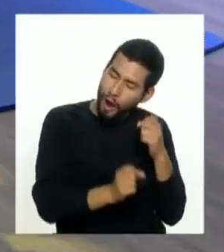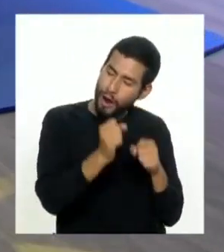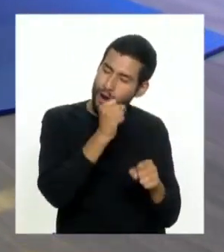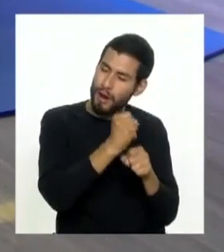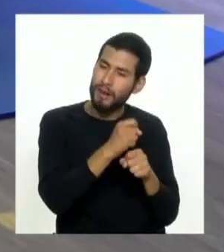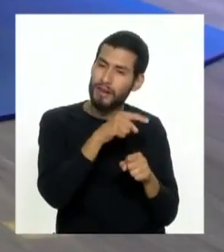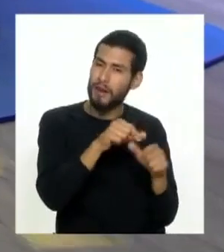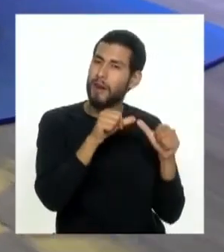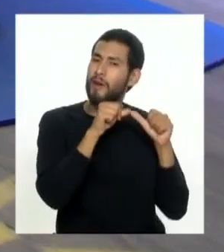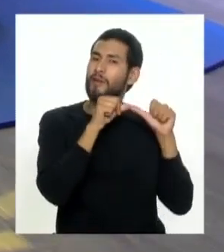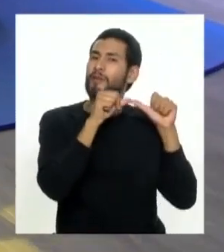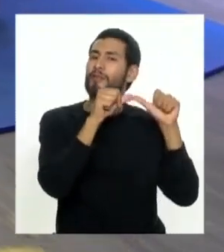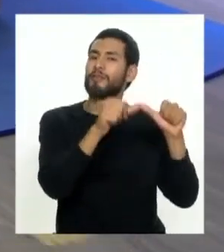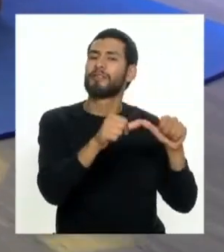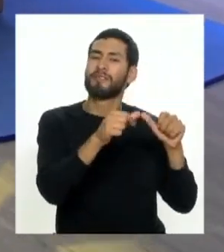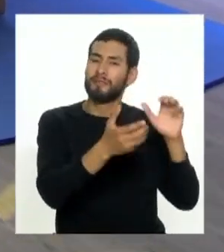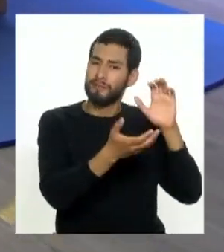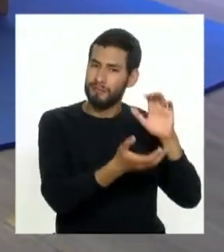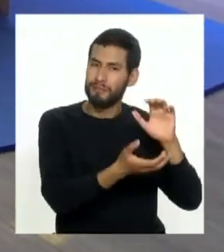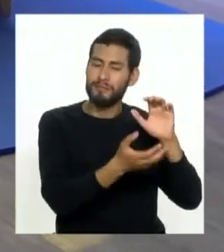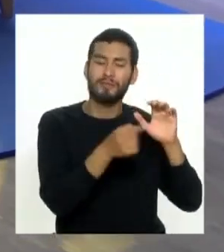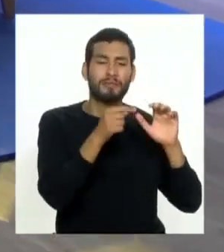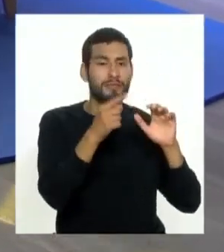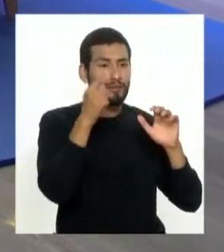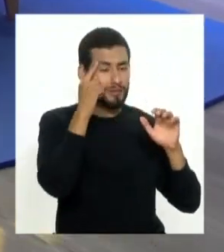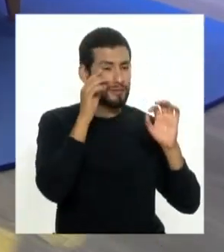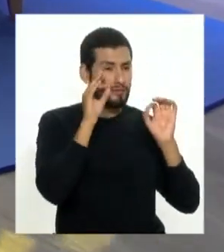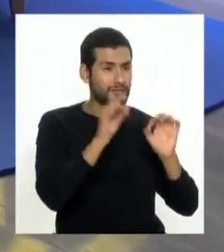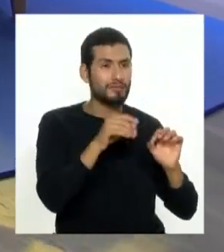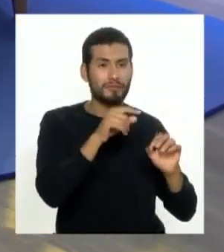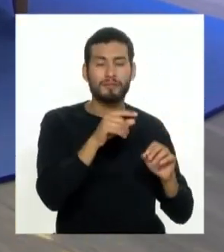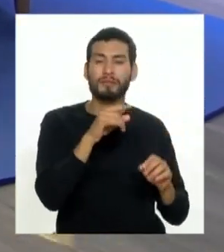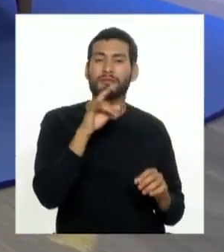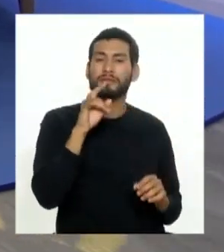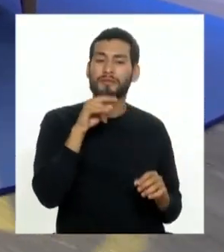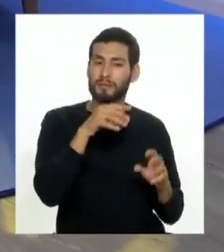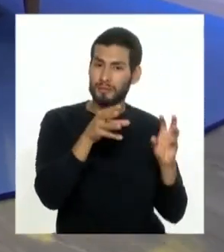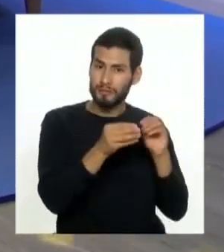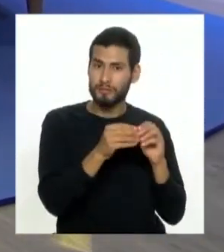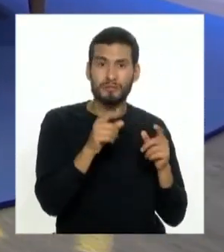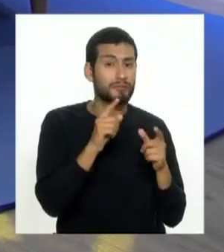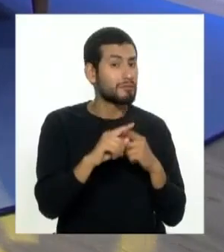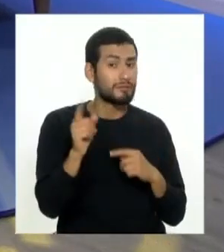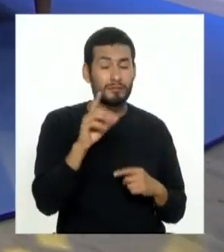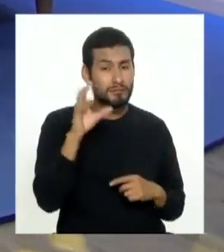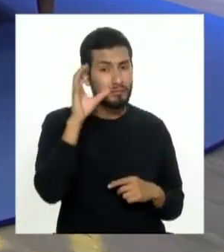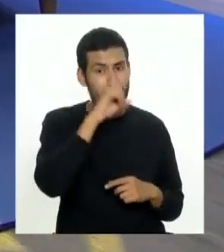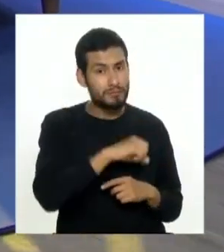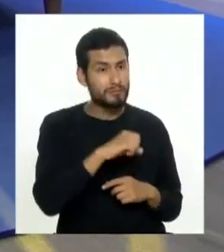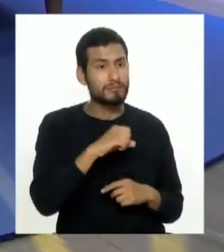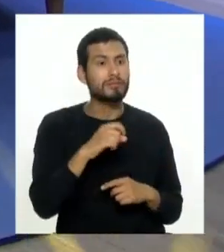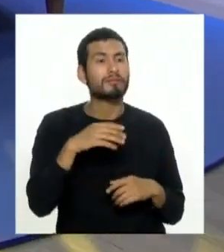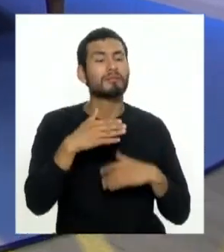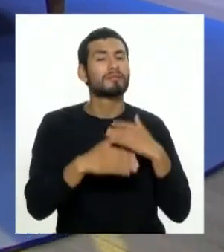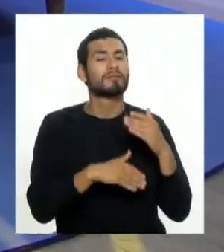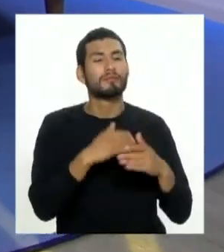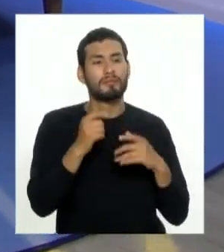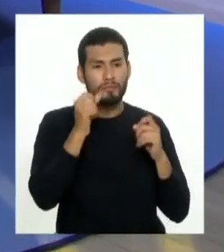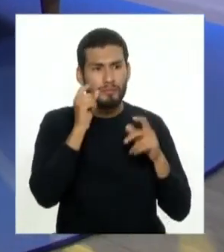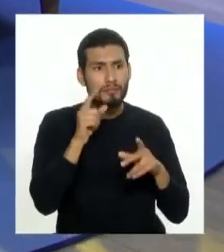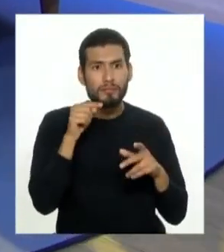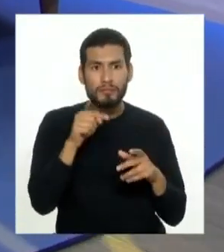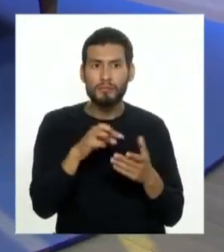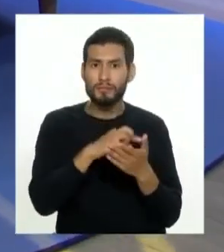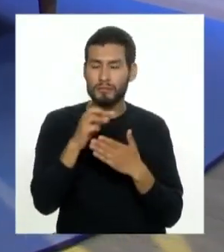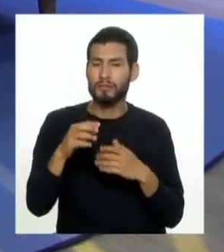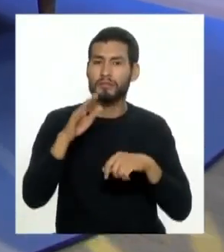empaque debe seguir teniendo la misma cantidad de producto o la misma cantidad de unidades entonces no nos damos cuenta hasta que de repente programas como